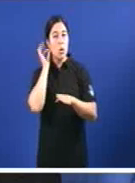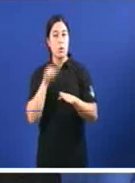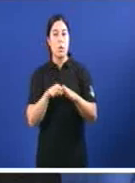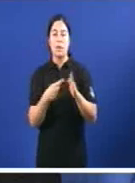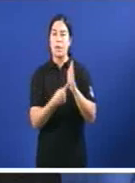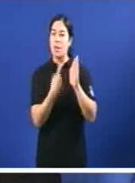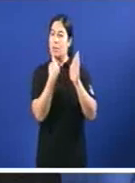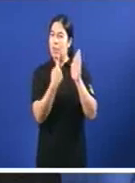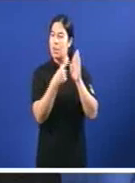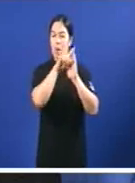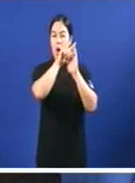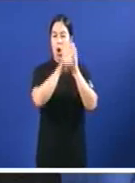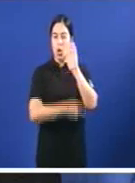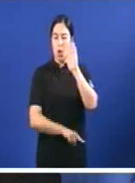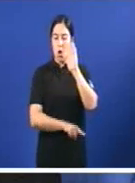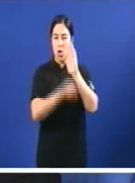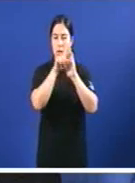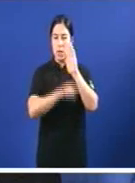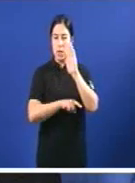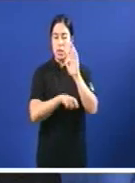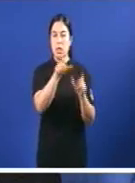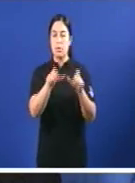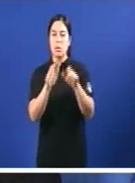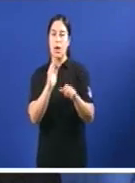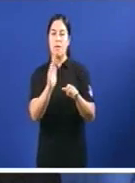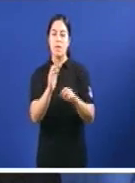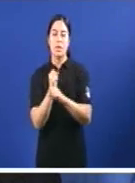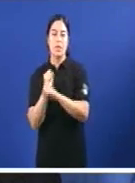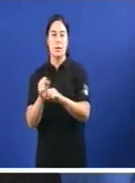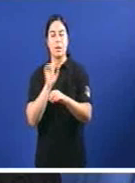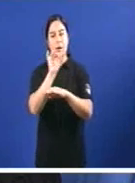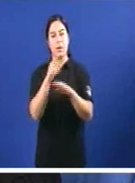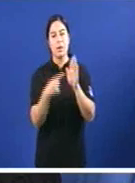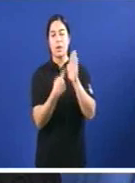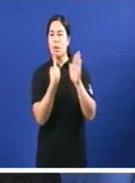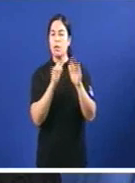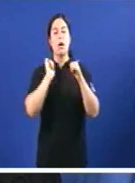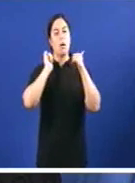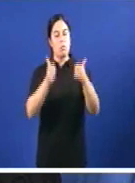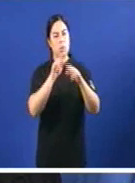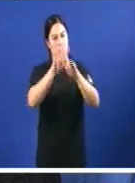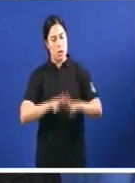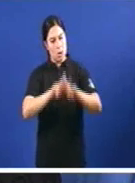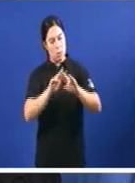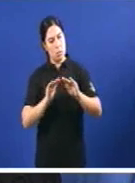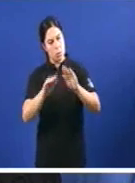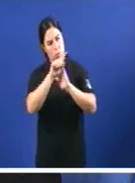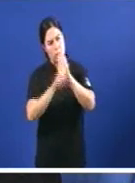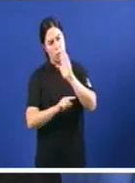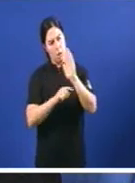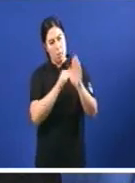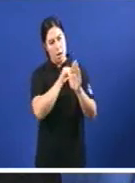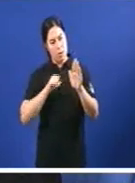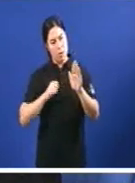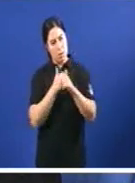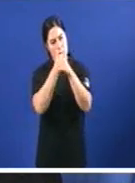condiciós Das persoas Afectadas pola dependencia Cartas que din Inició o seu oficio A revisión do seu programa individual de atención Que oxeto